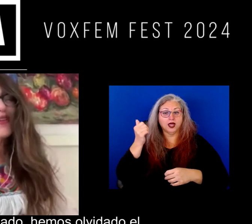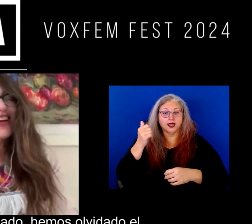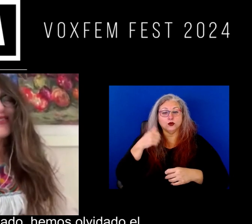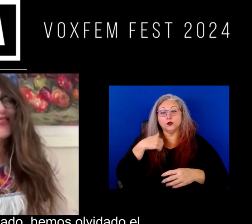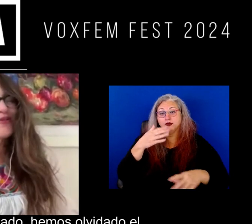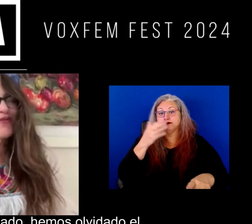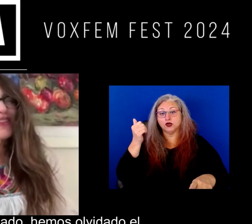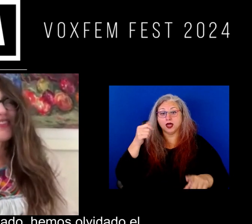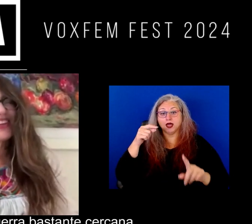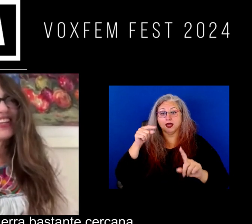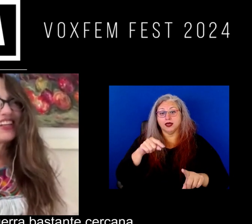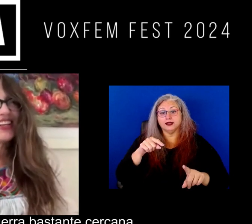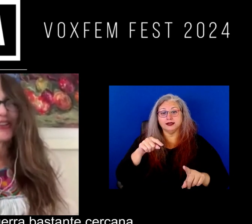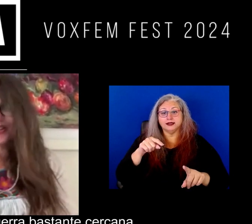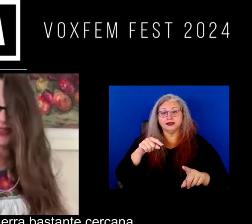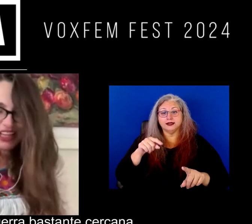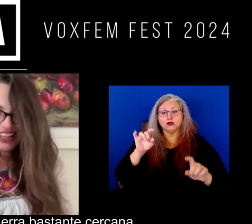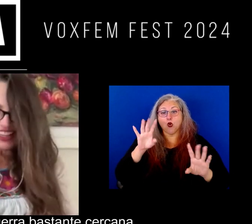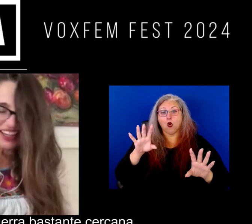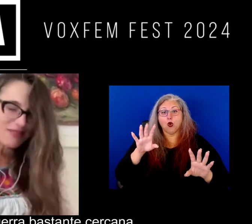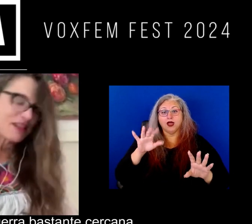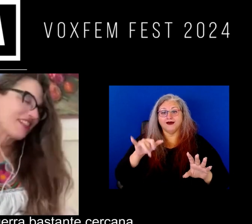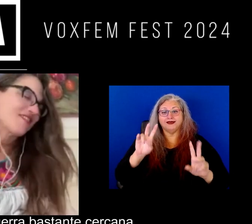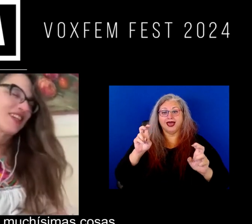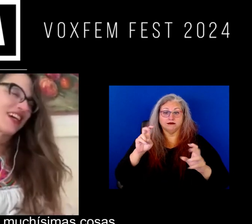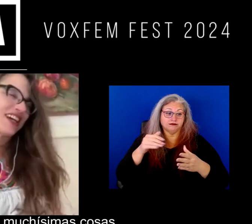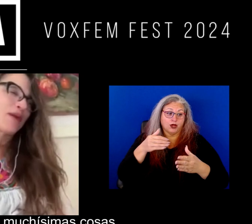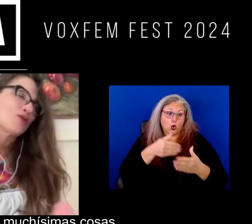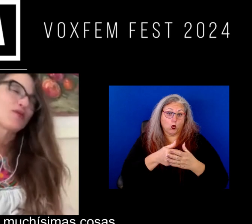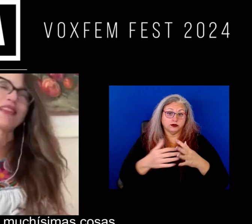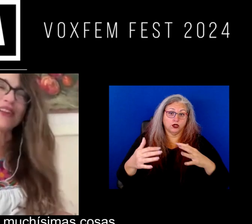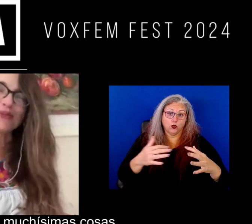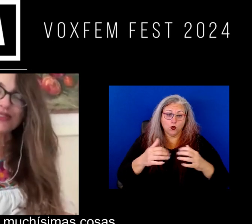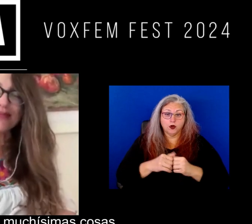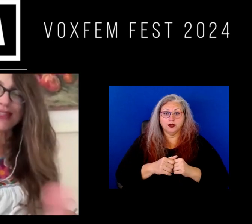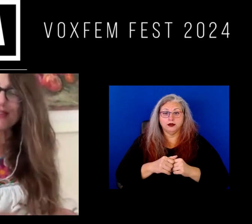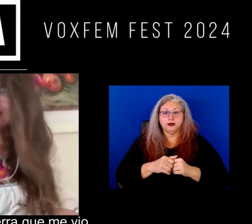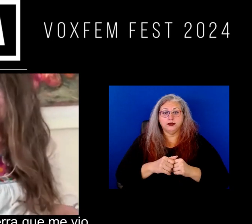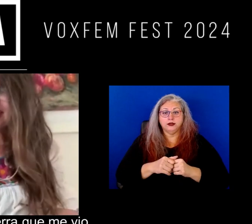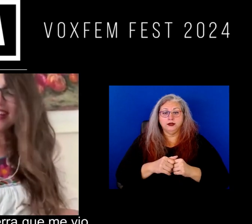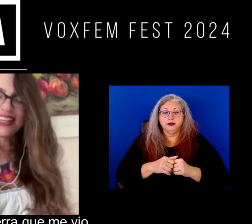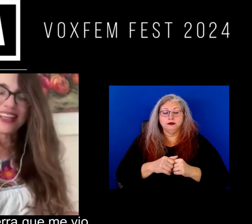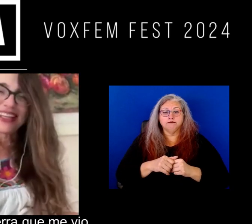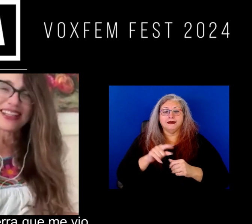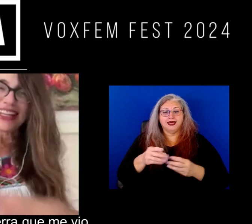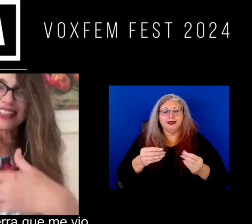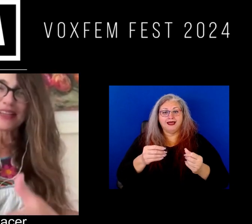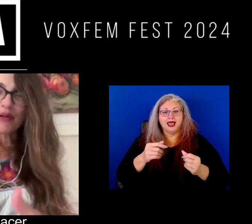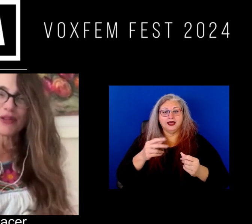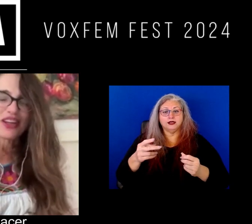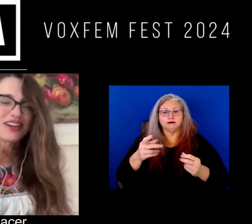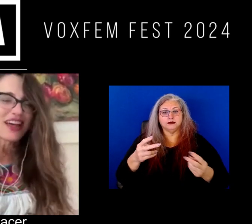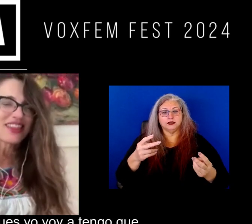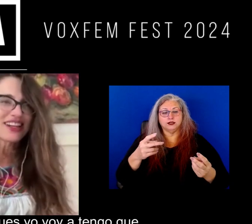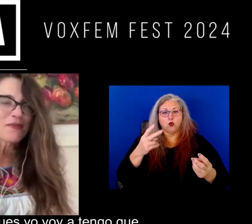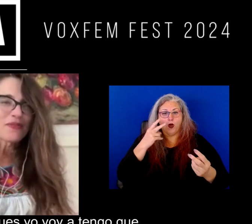hemos olvidado ¿no? hemos olvidado el horror de una guerra bastante cercana hemos olvidado muchísimas cosas en la tierra que me vio